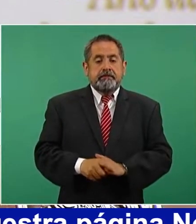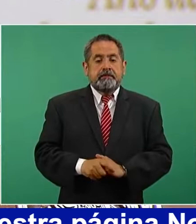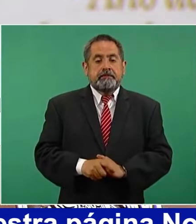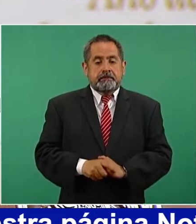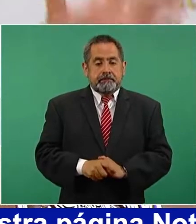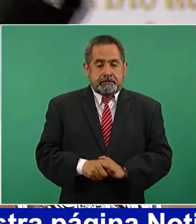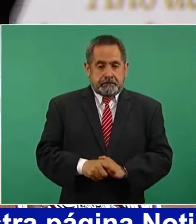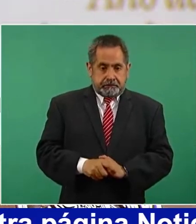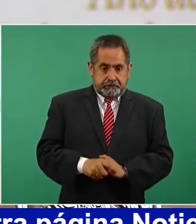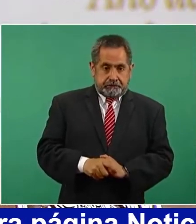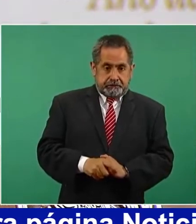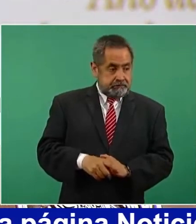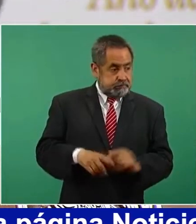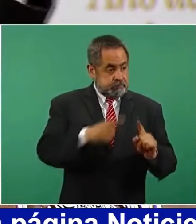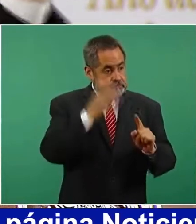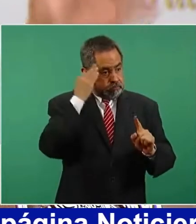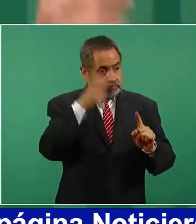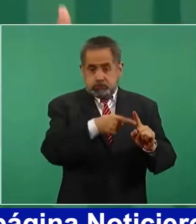Todo un periodo